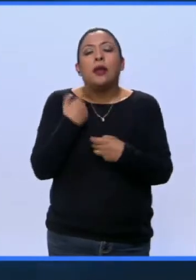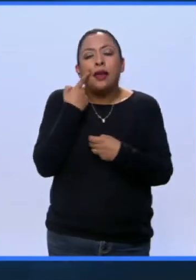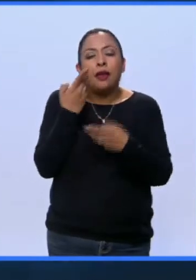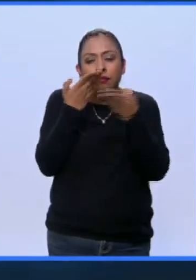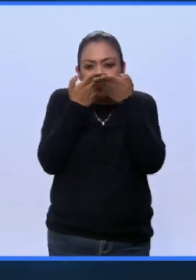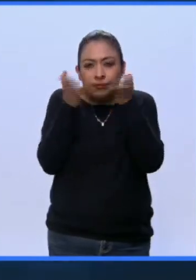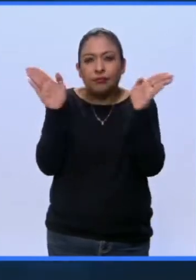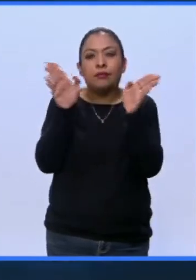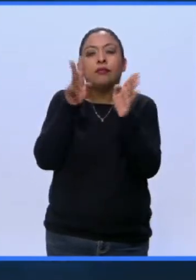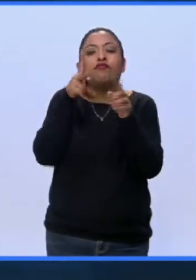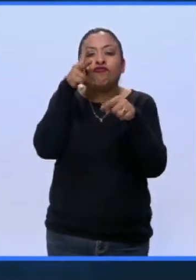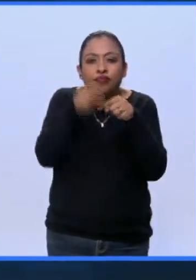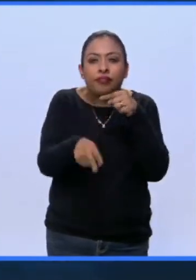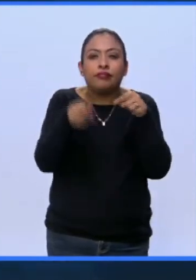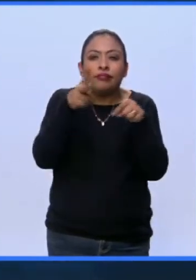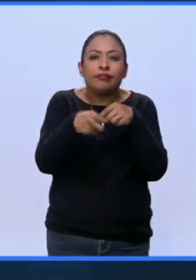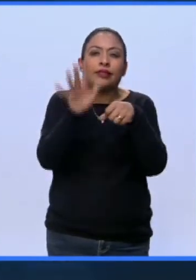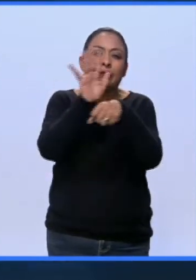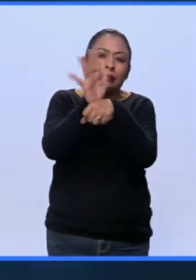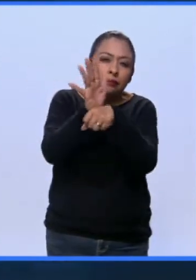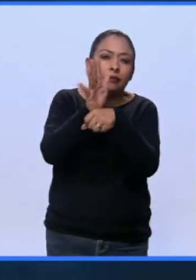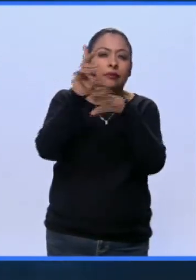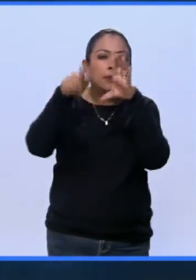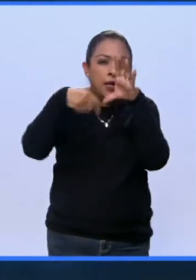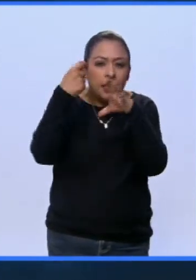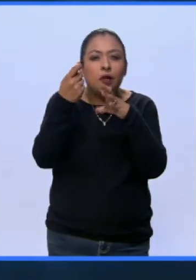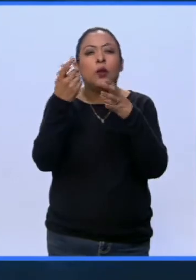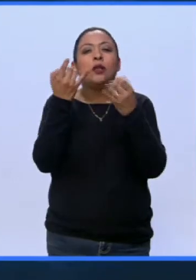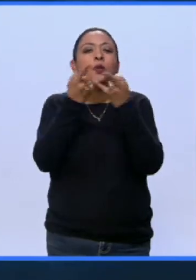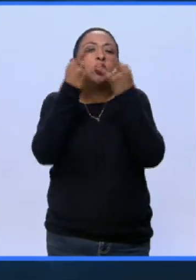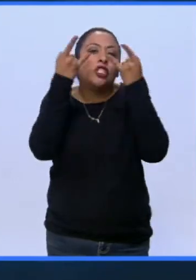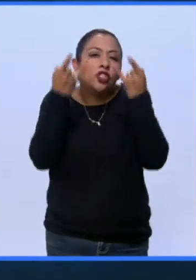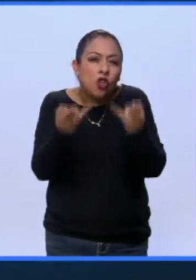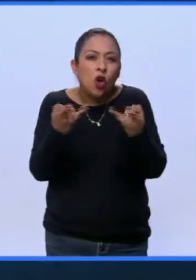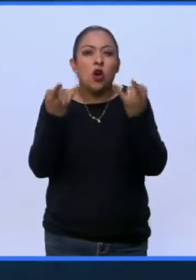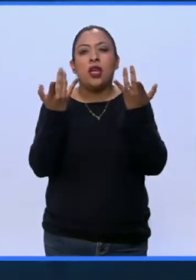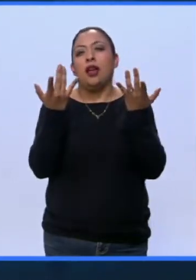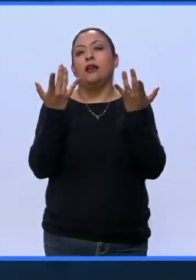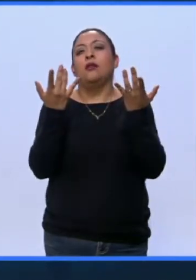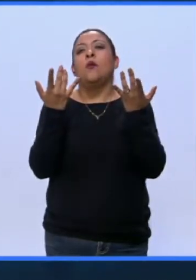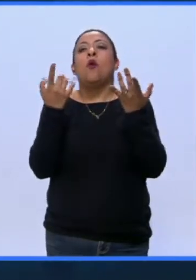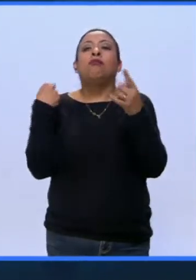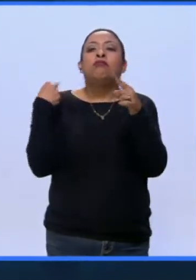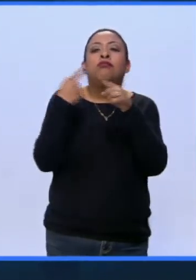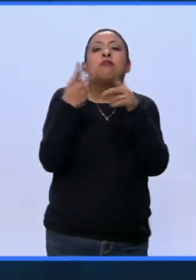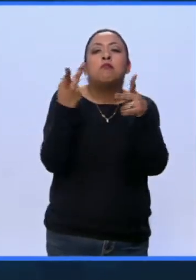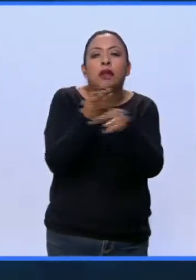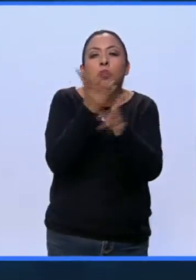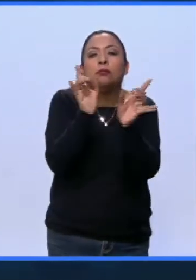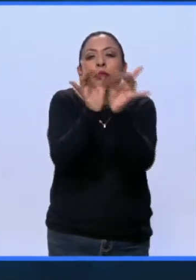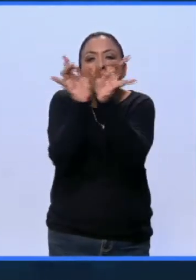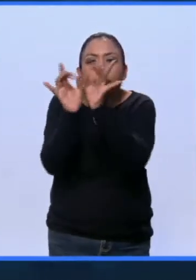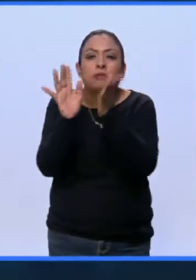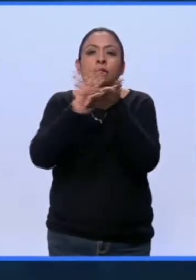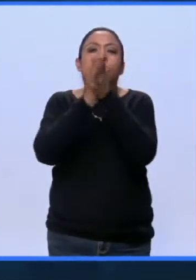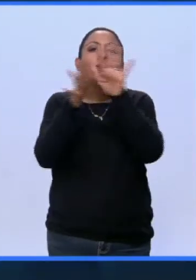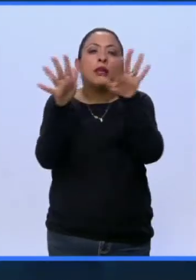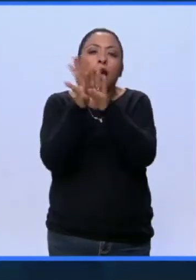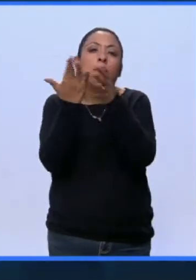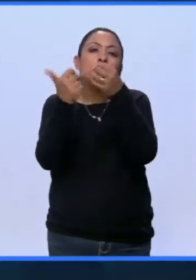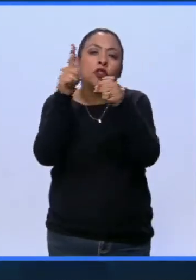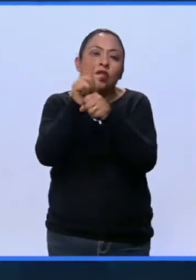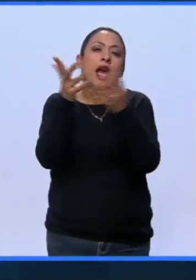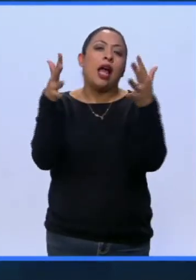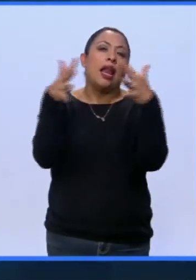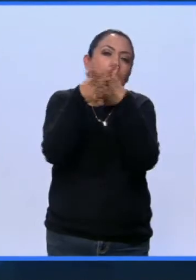fragmentos, través de anécdotas, a través de hechos históricos, a través de evoluciones sociales, de